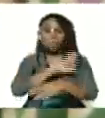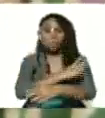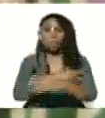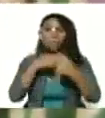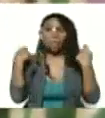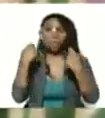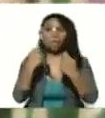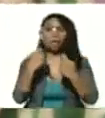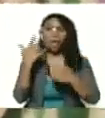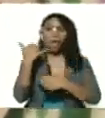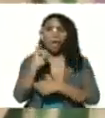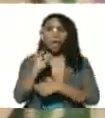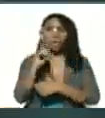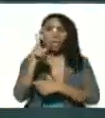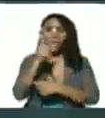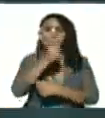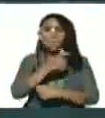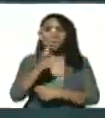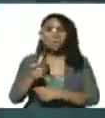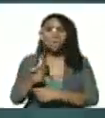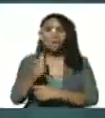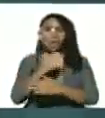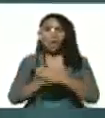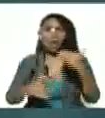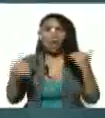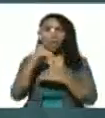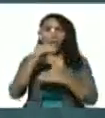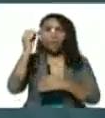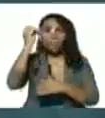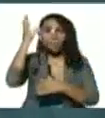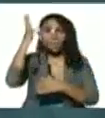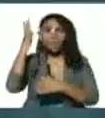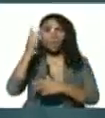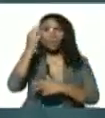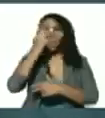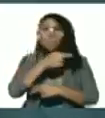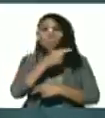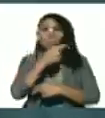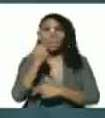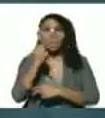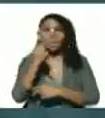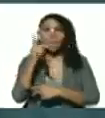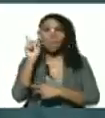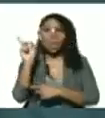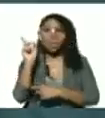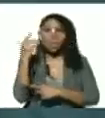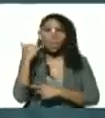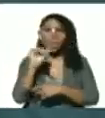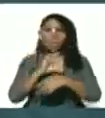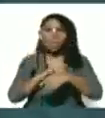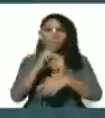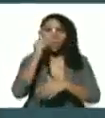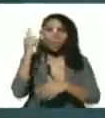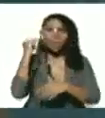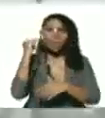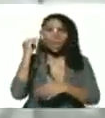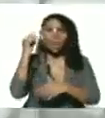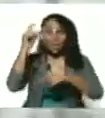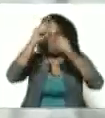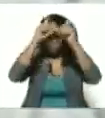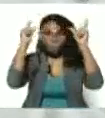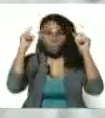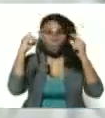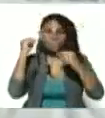contamos con un personal altamente capacitado comprometido entre ellos médicos enfermeras